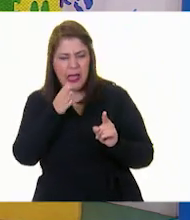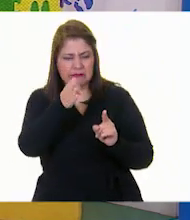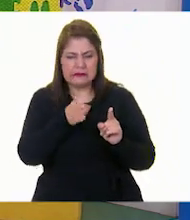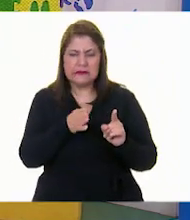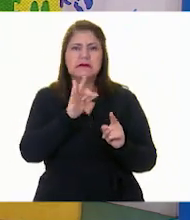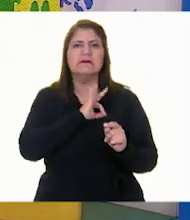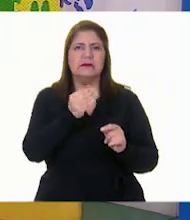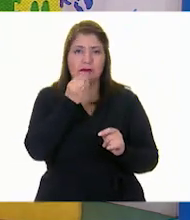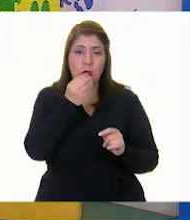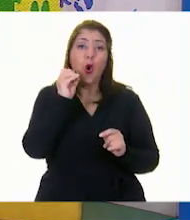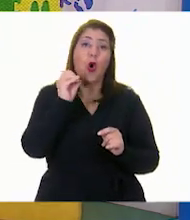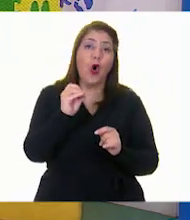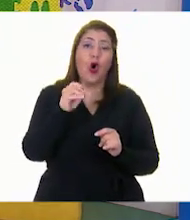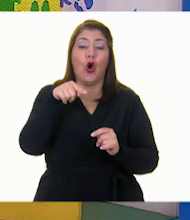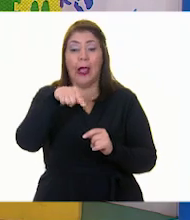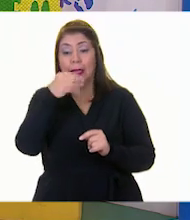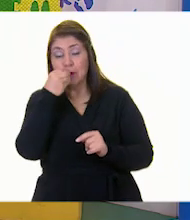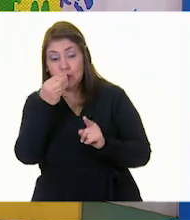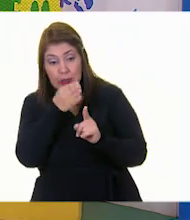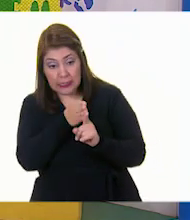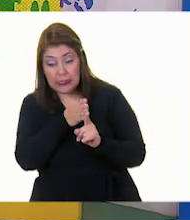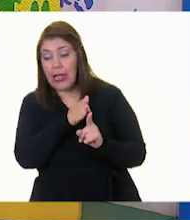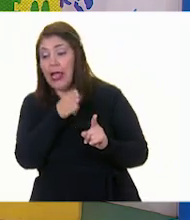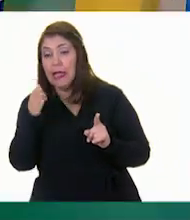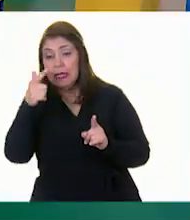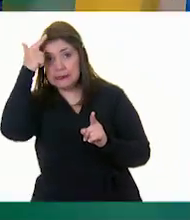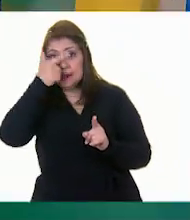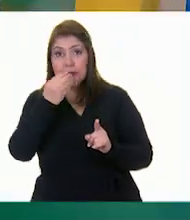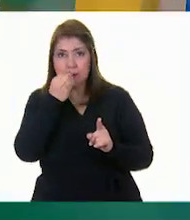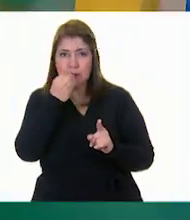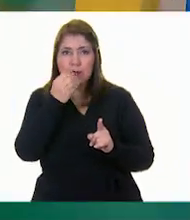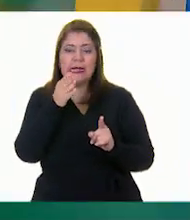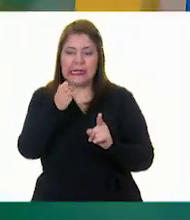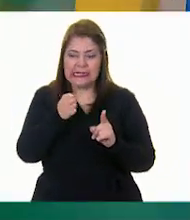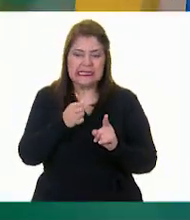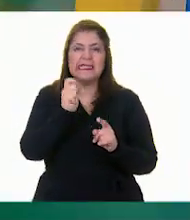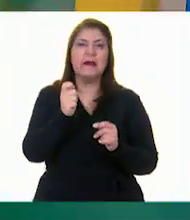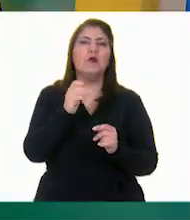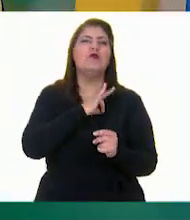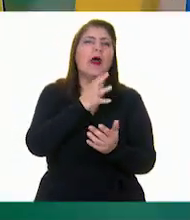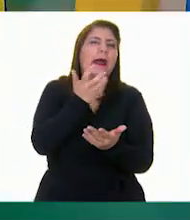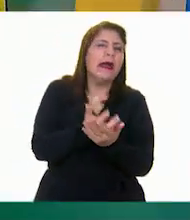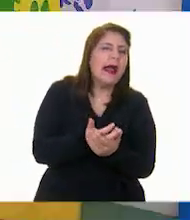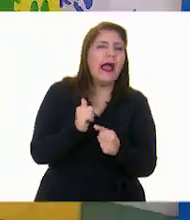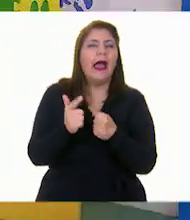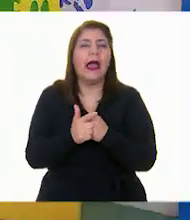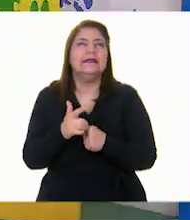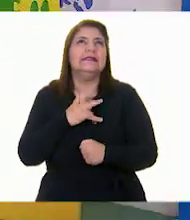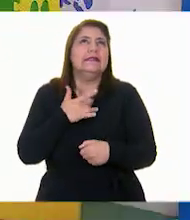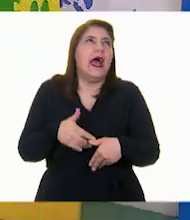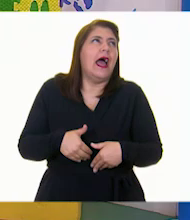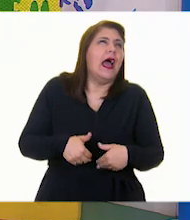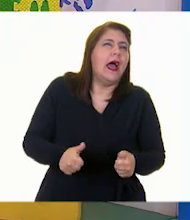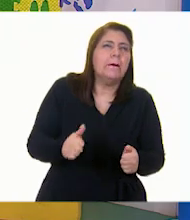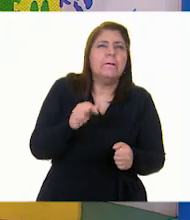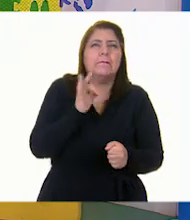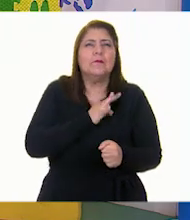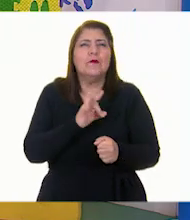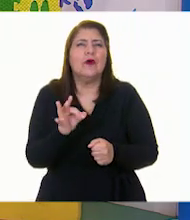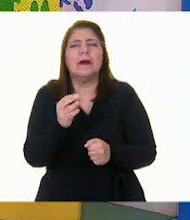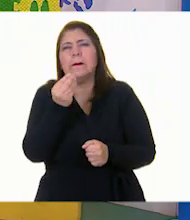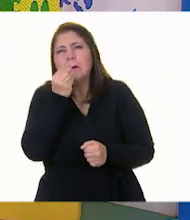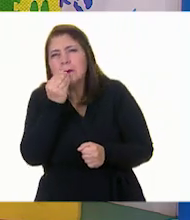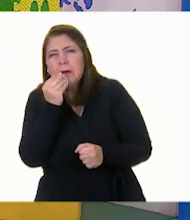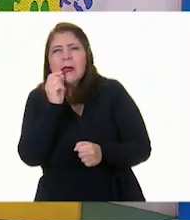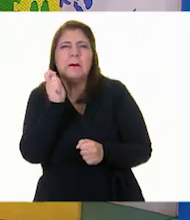la comida y la cena. Los refrigerios ayudan a saciar el hambre entre las comidas